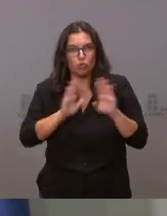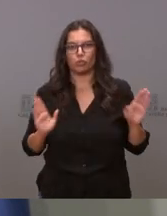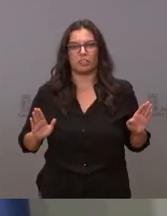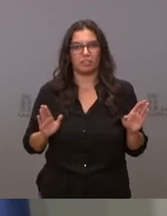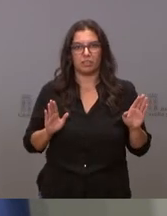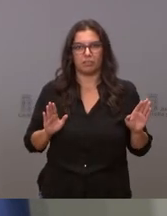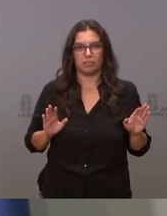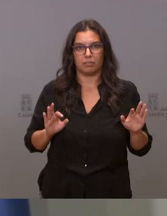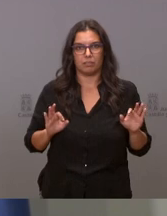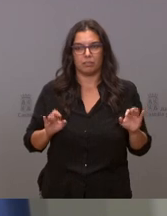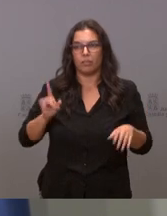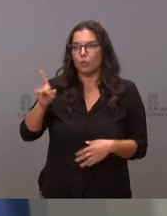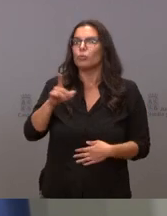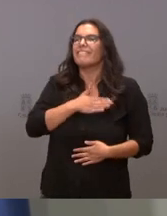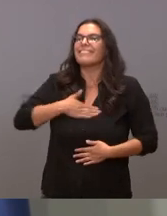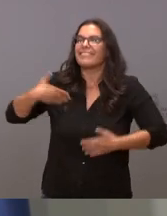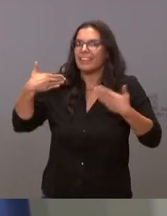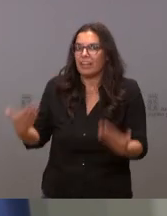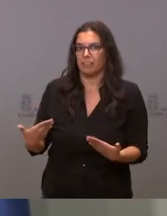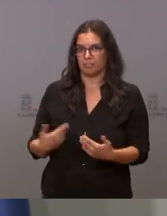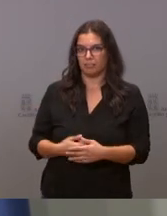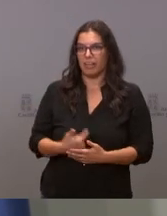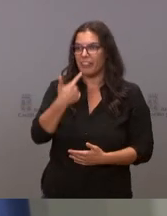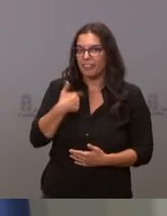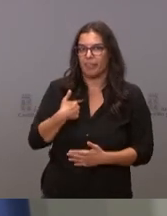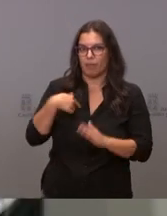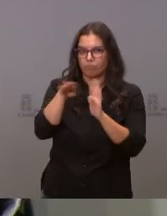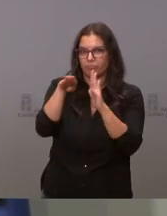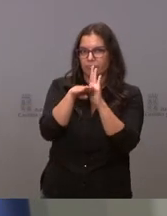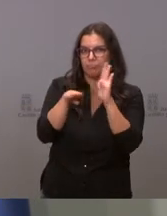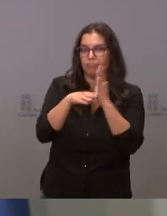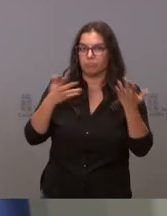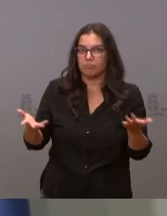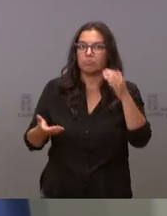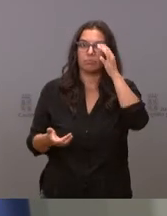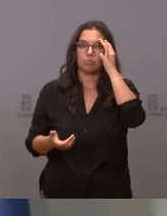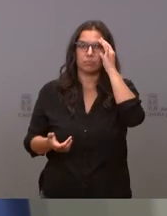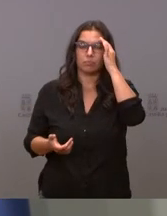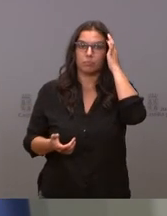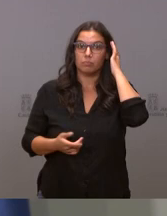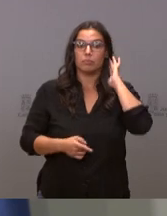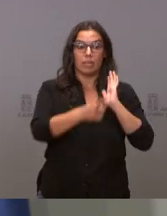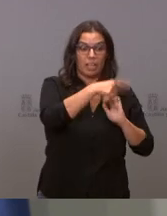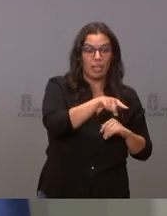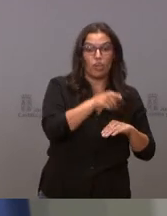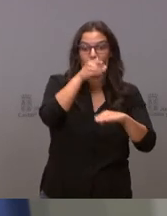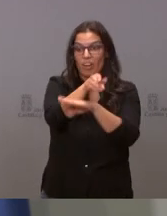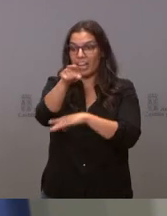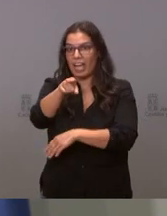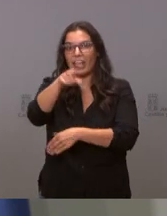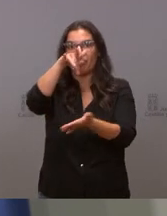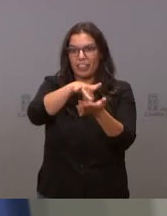usted qué es lo que quiere que estos señores vayan a estos sitios estos días o sea dígamelo